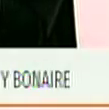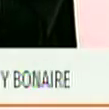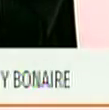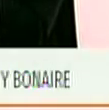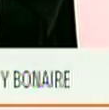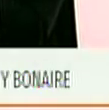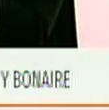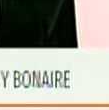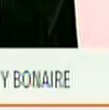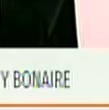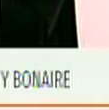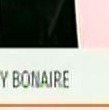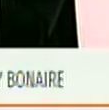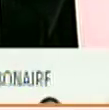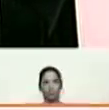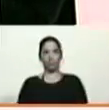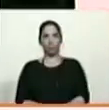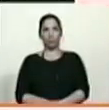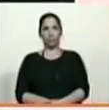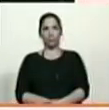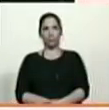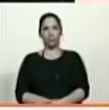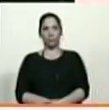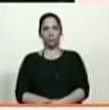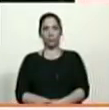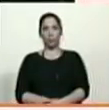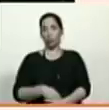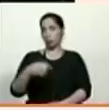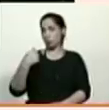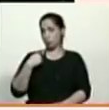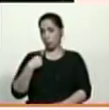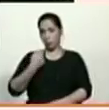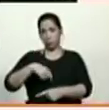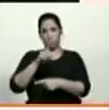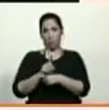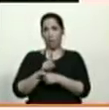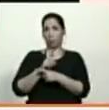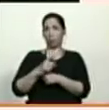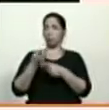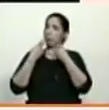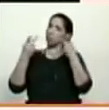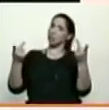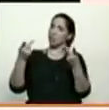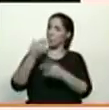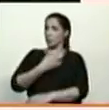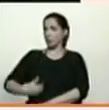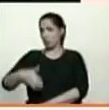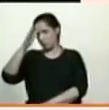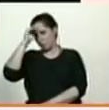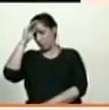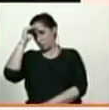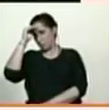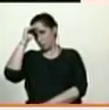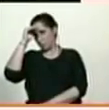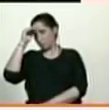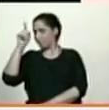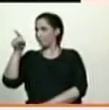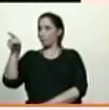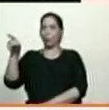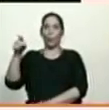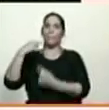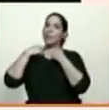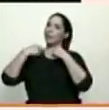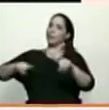tendría que decirle al presidente Donald Trump es que fracasó con su intento de golpe de Estado en Venezuela.